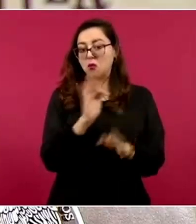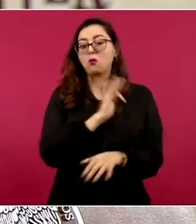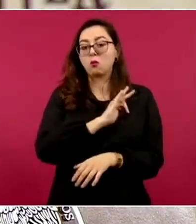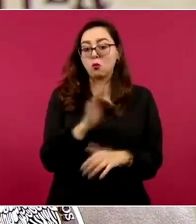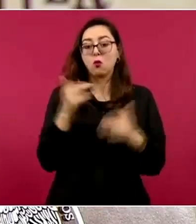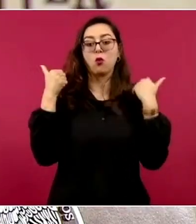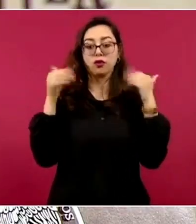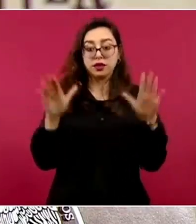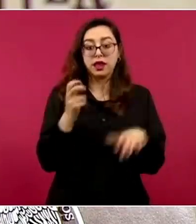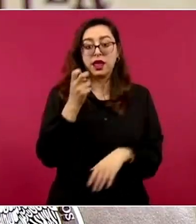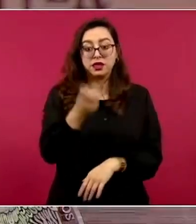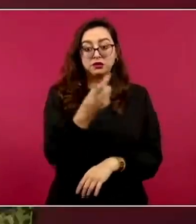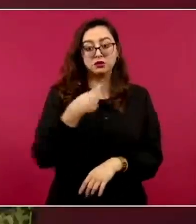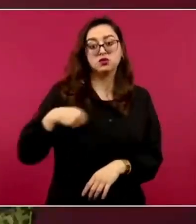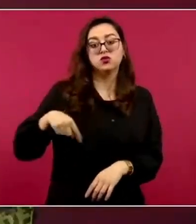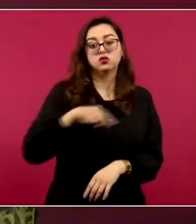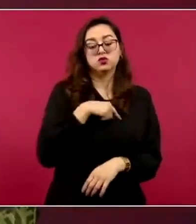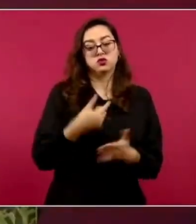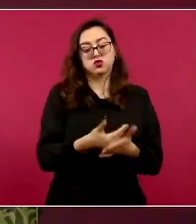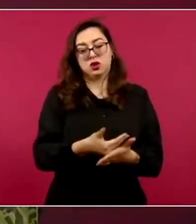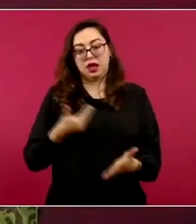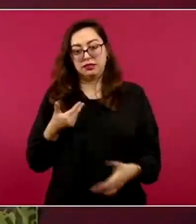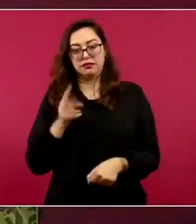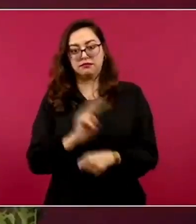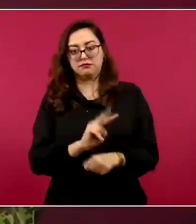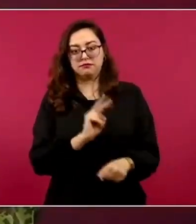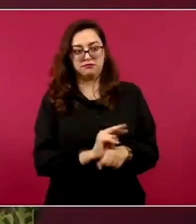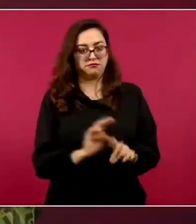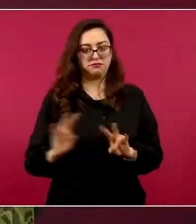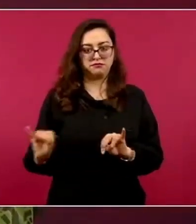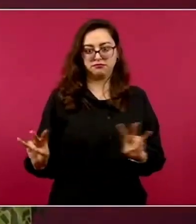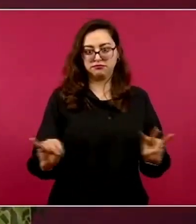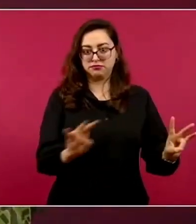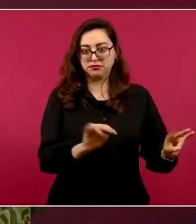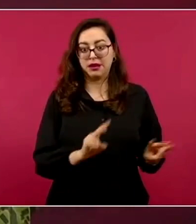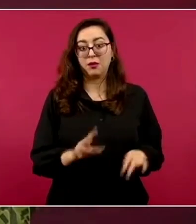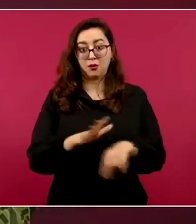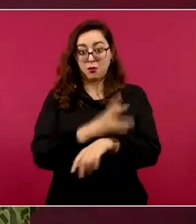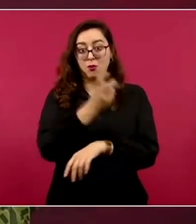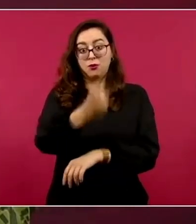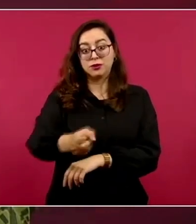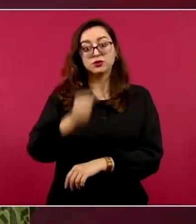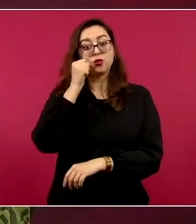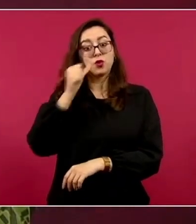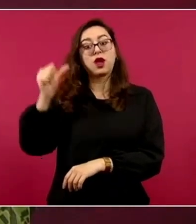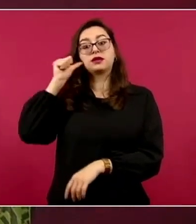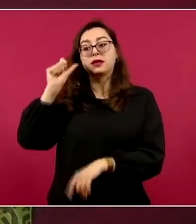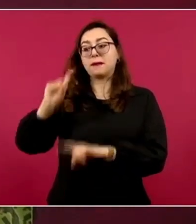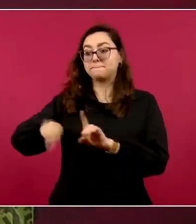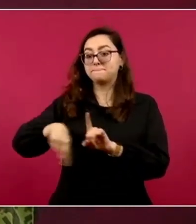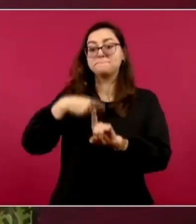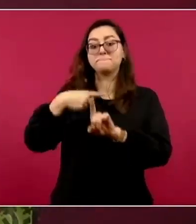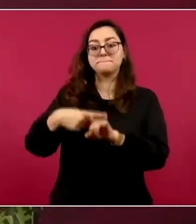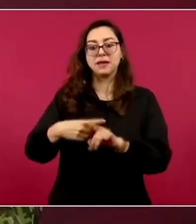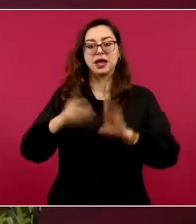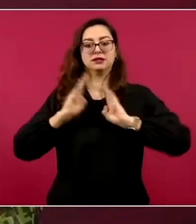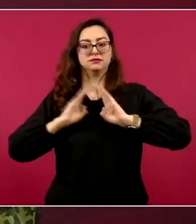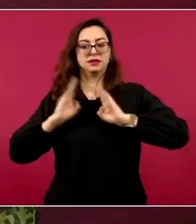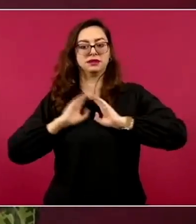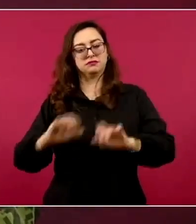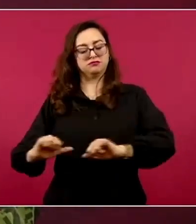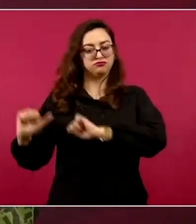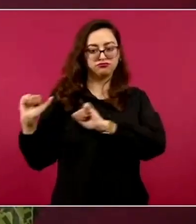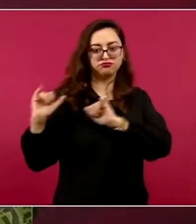tenemos, el día de ayer mandamos fuerzas para apoyar el momento que se estaba dando, pero también hoy